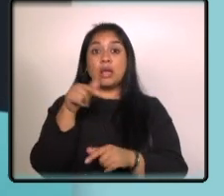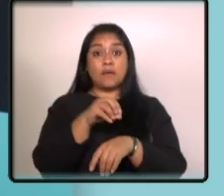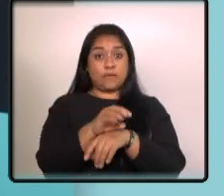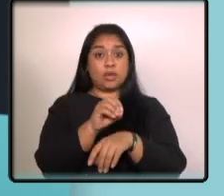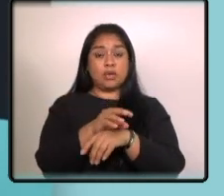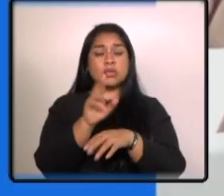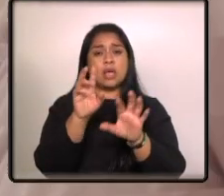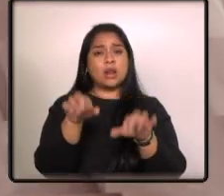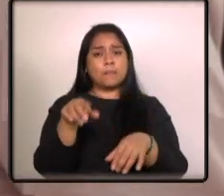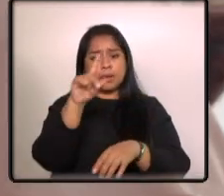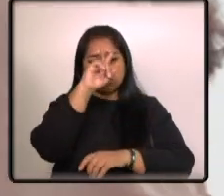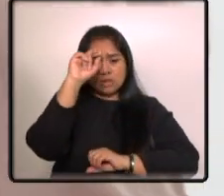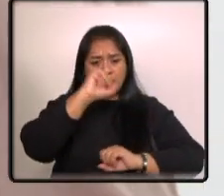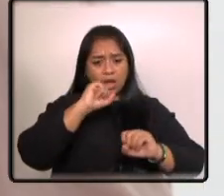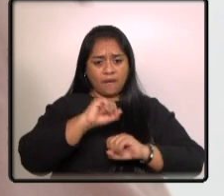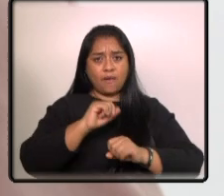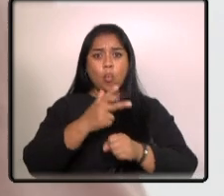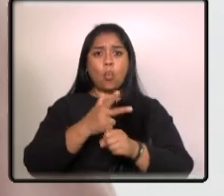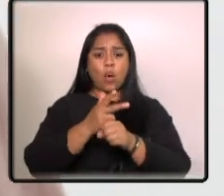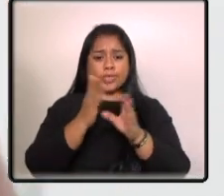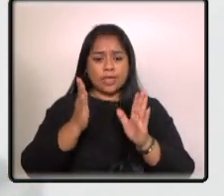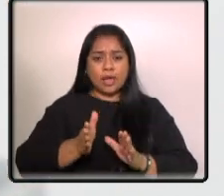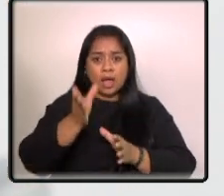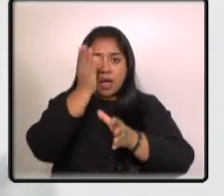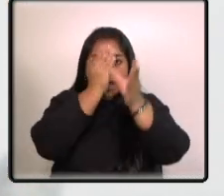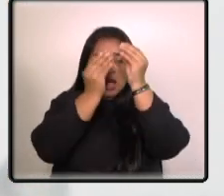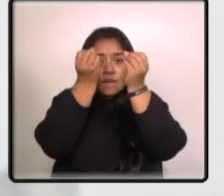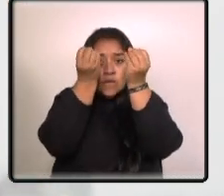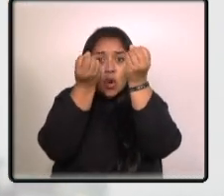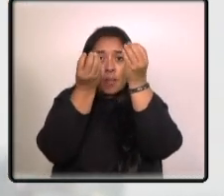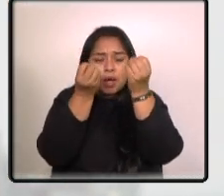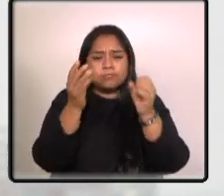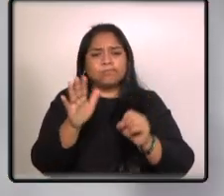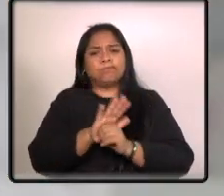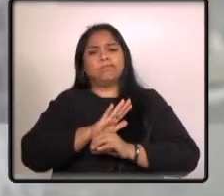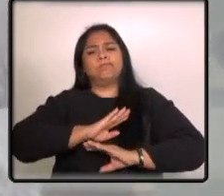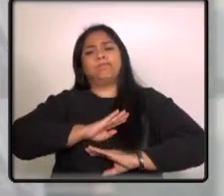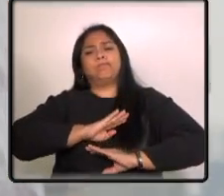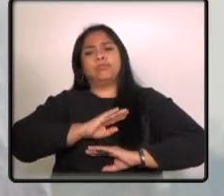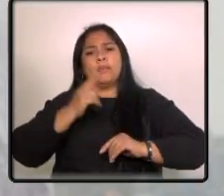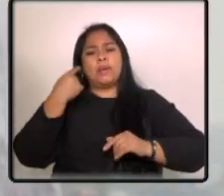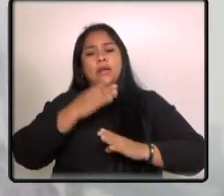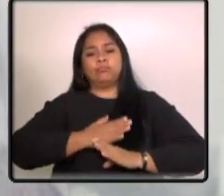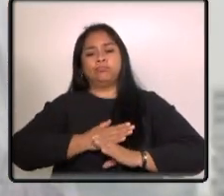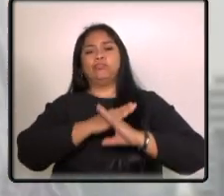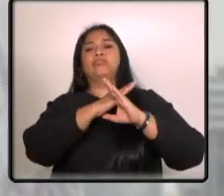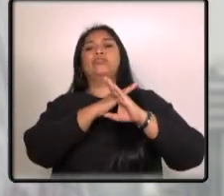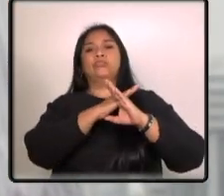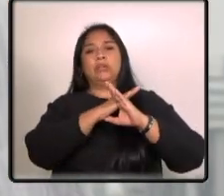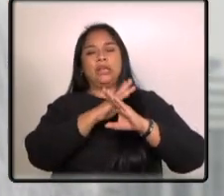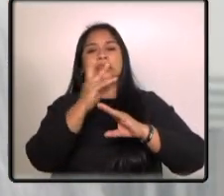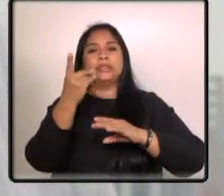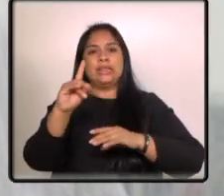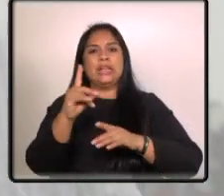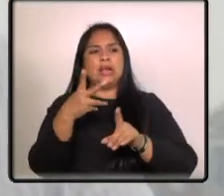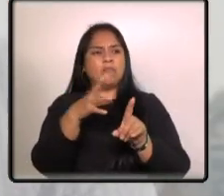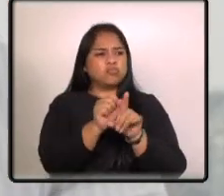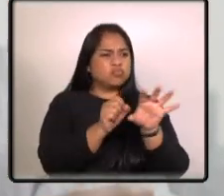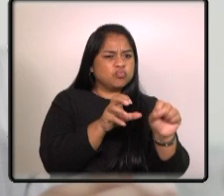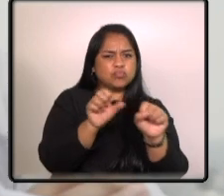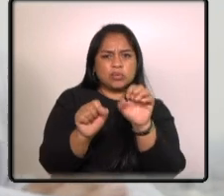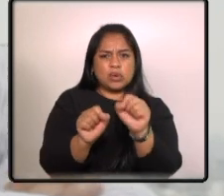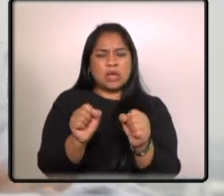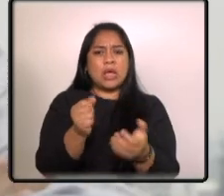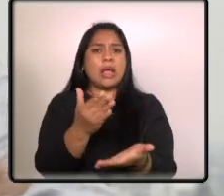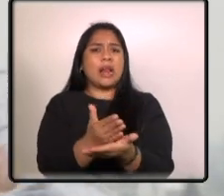a que los trabajadores guatemaltecos tengan la información necesaria para protegerse de la depredación del crimen